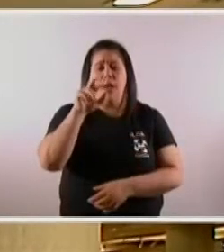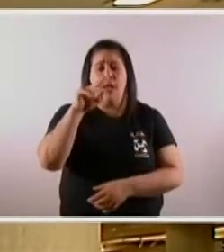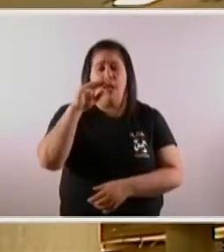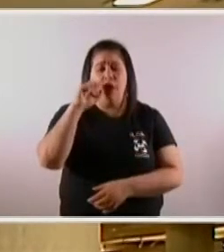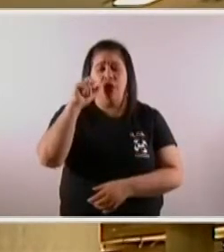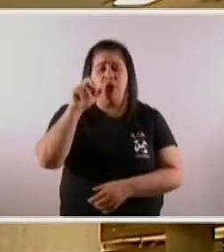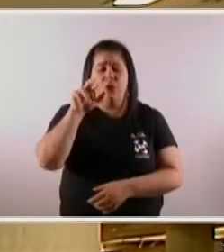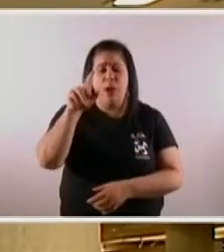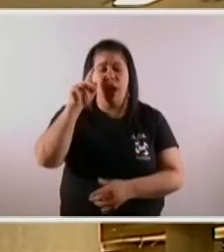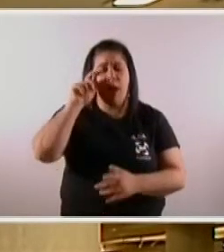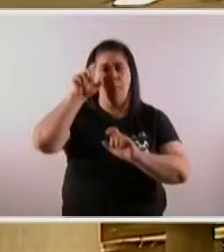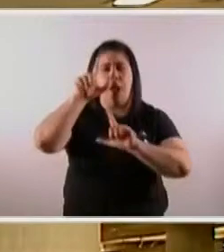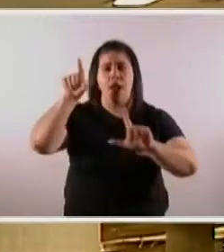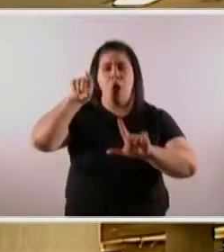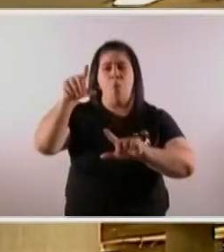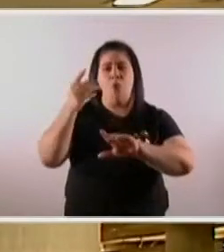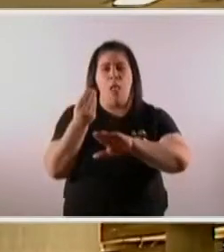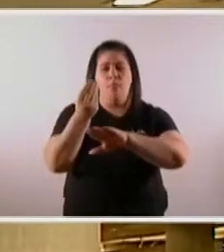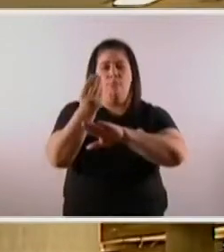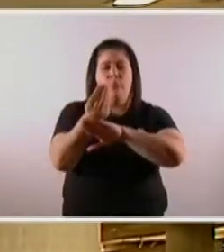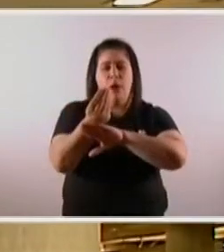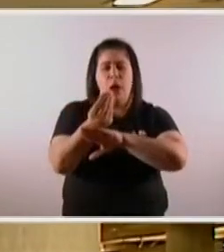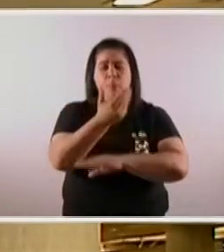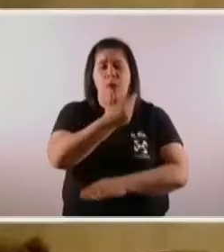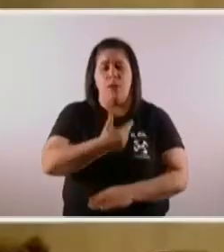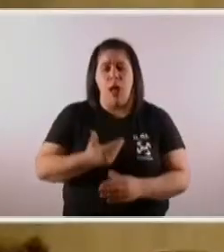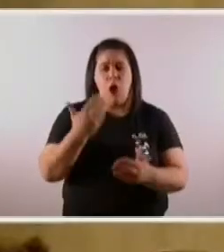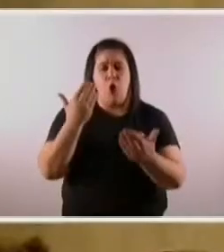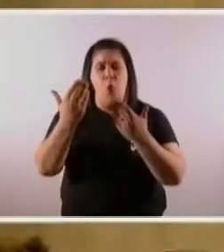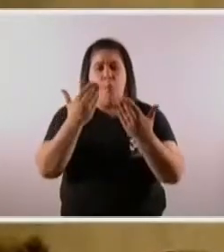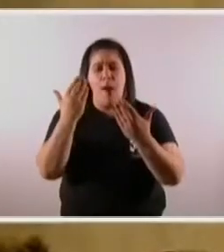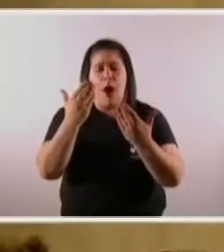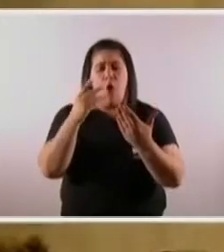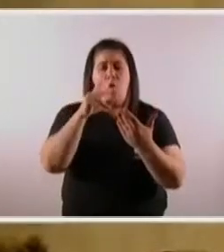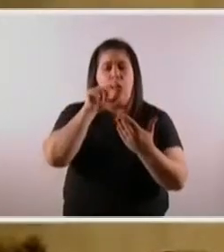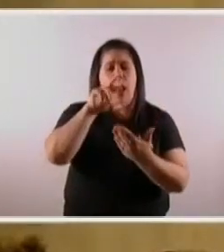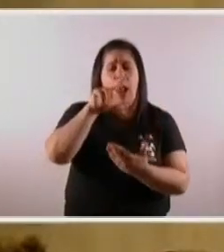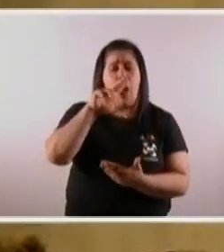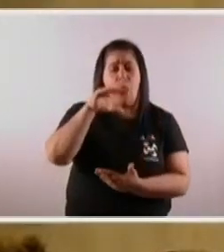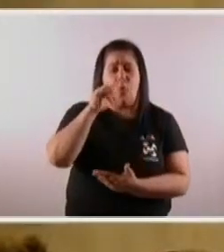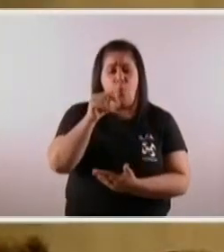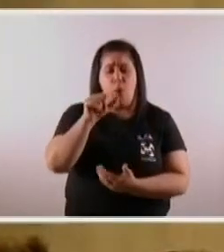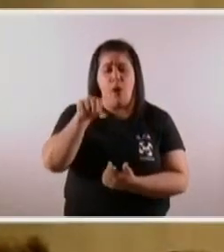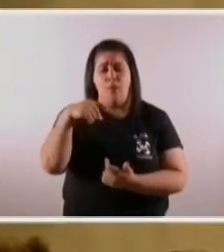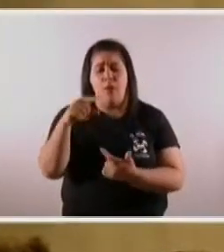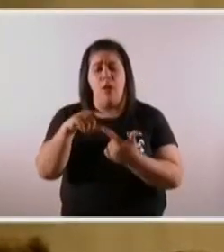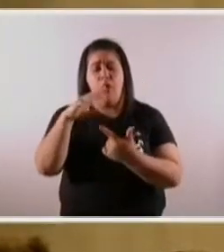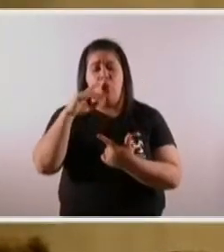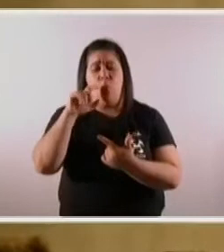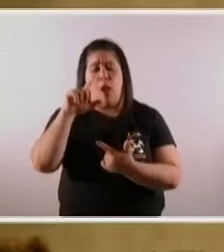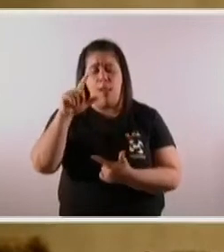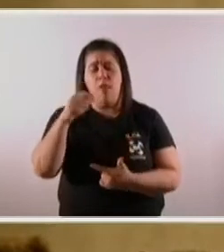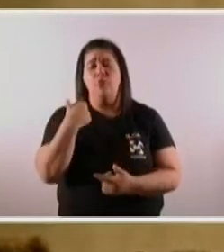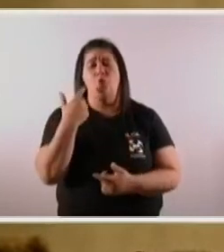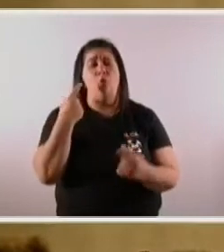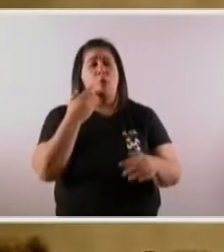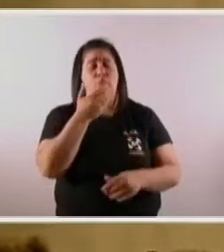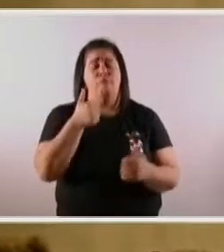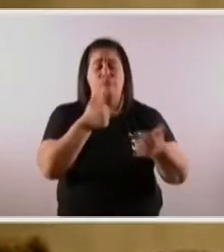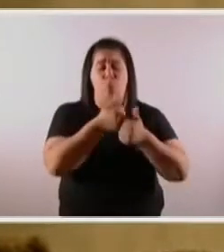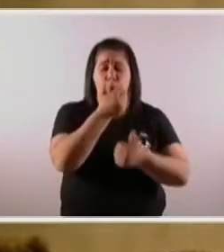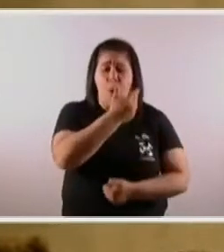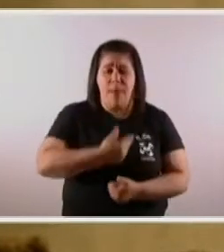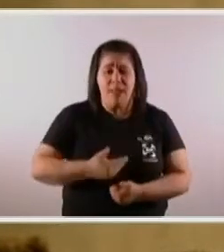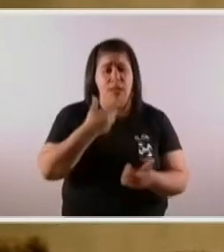candidato presidencial y lo comparó con Macri y de la Rúa? Gracias. Sí. Primero, no hablé con el Presidente estos días y yo